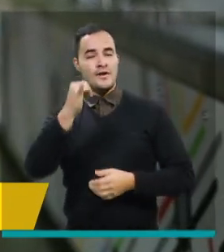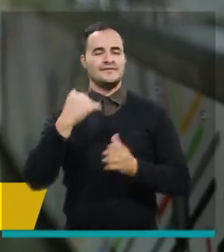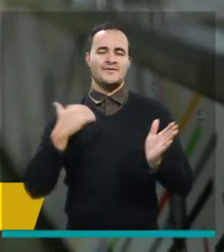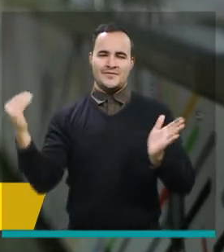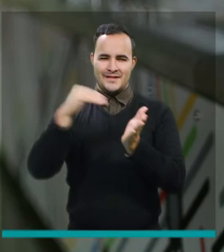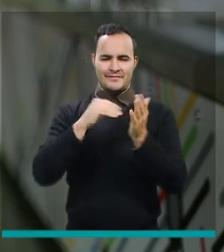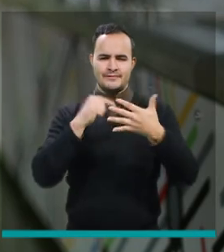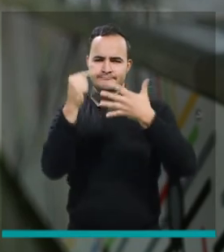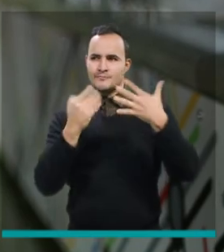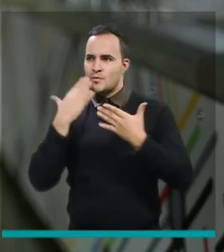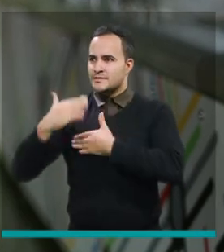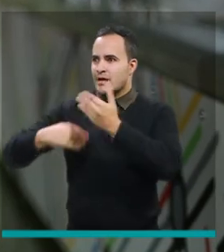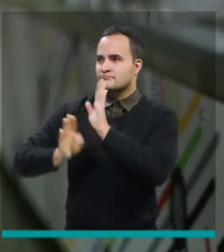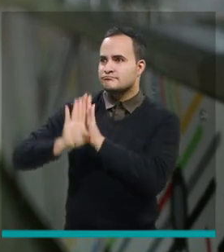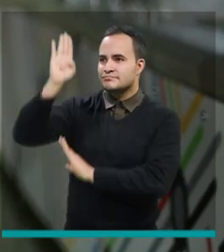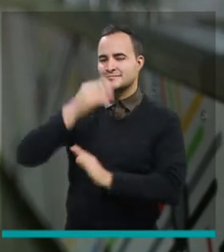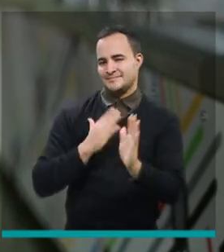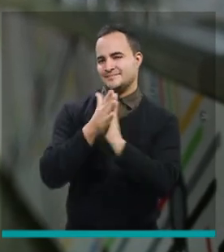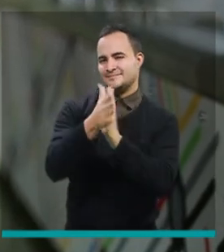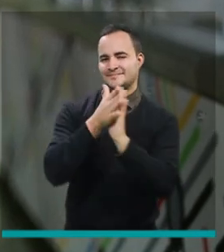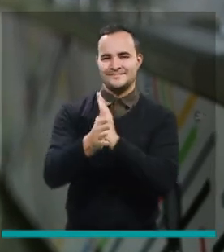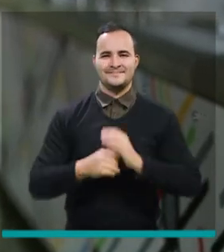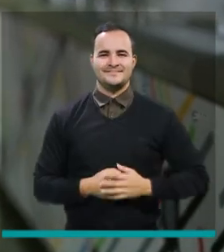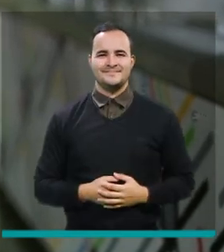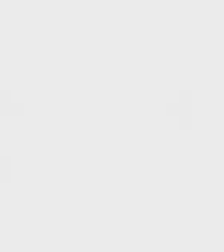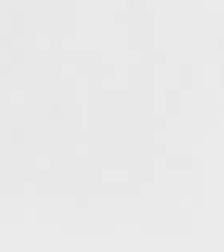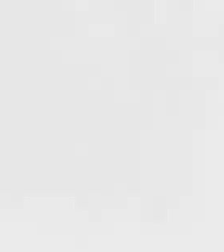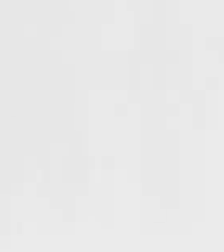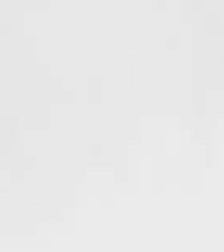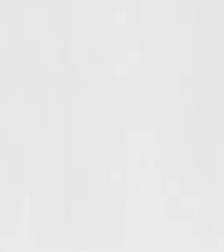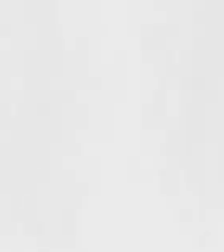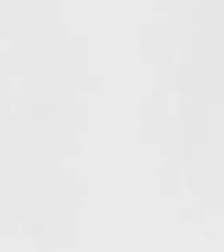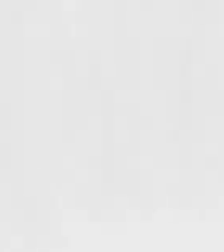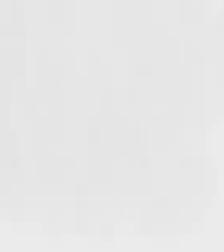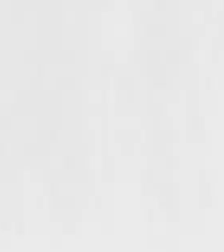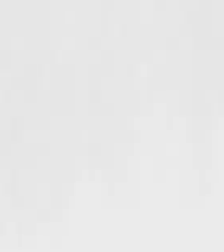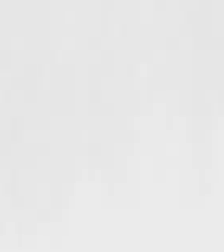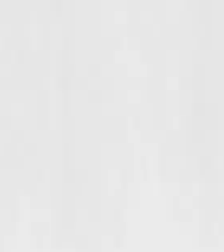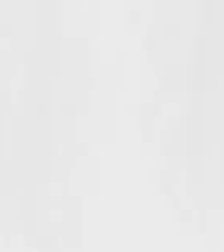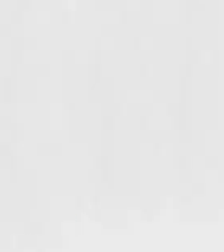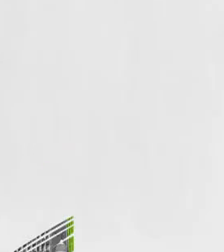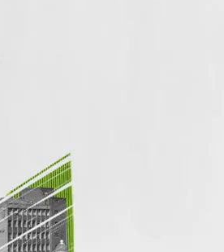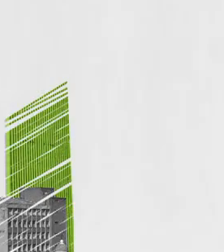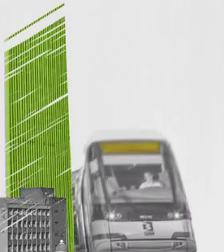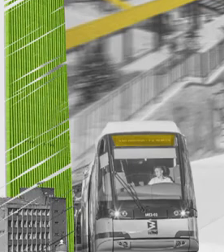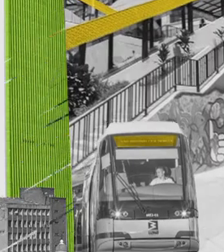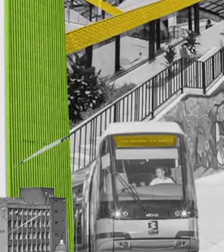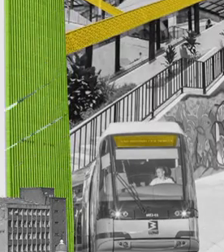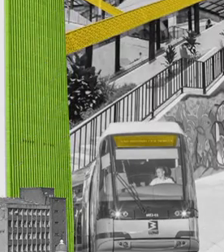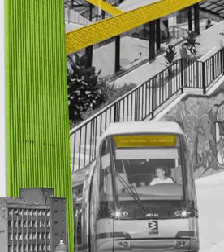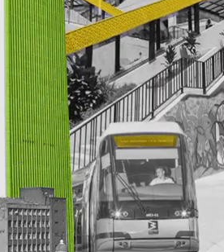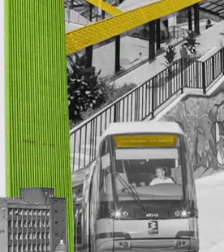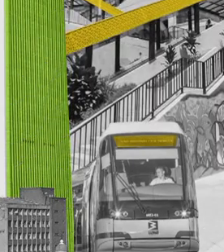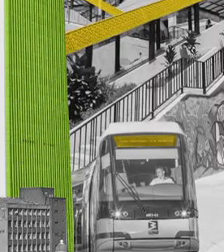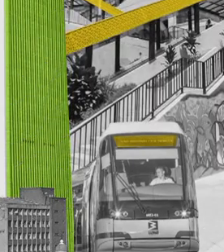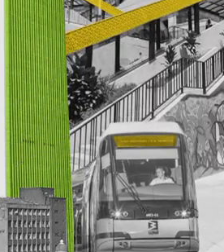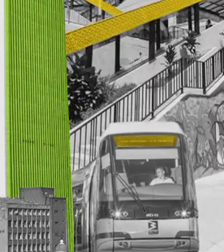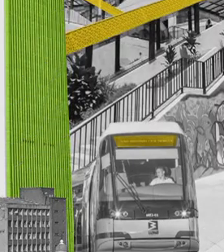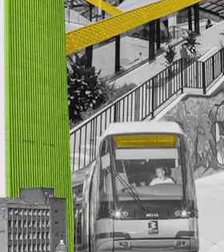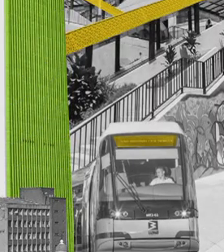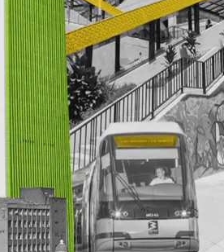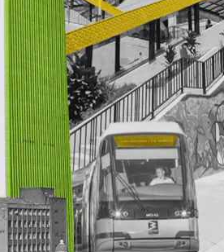jueves con más noticias e historias de medellín futuro el y y y